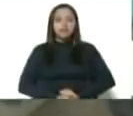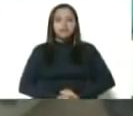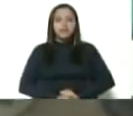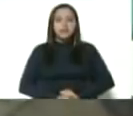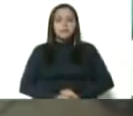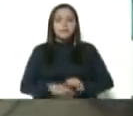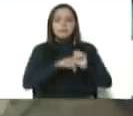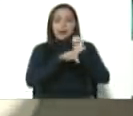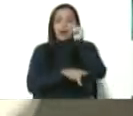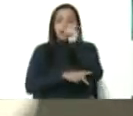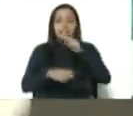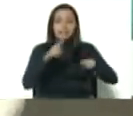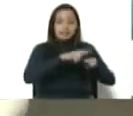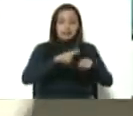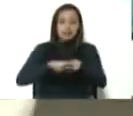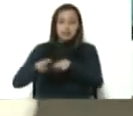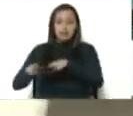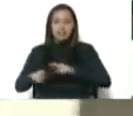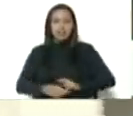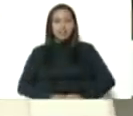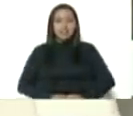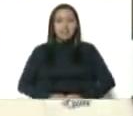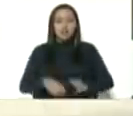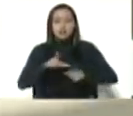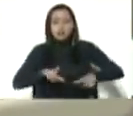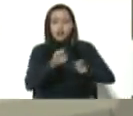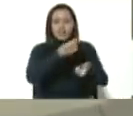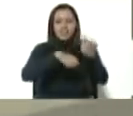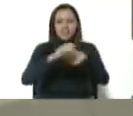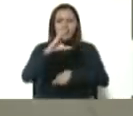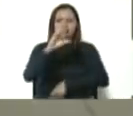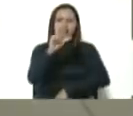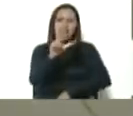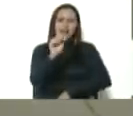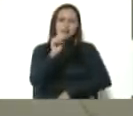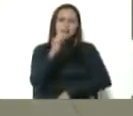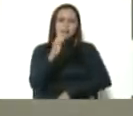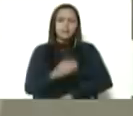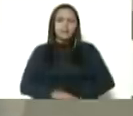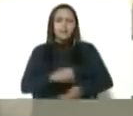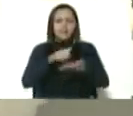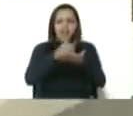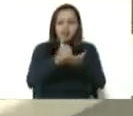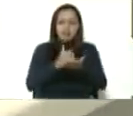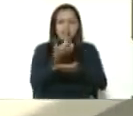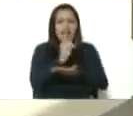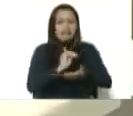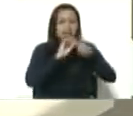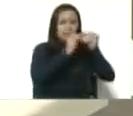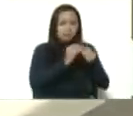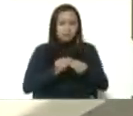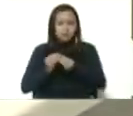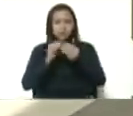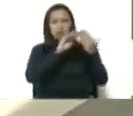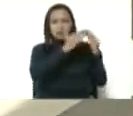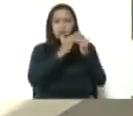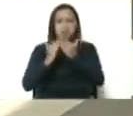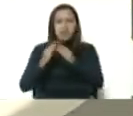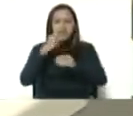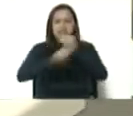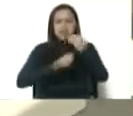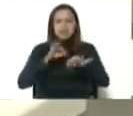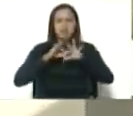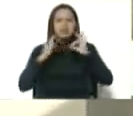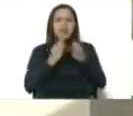realmente tiendas, farmacias. Hay de todo realmente. Un urbanismo hecho realmente para que la familia